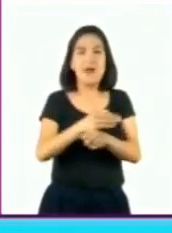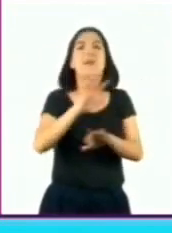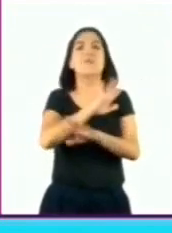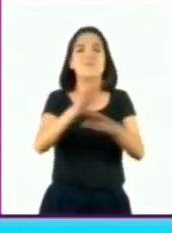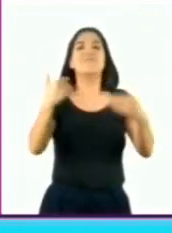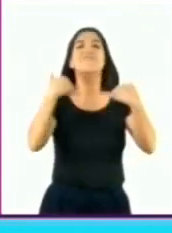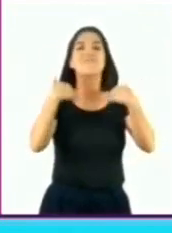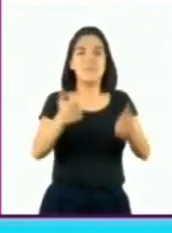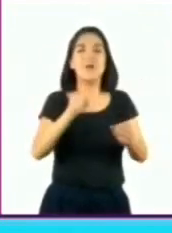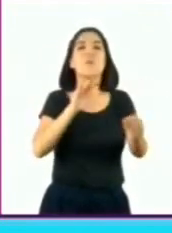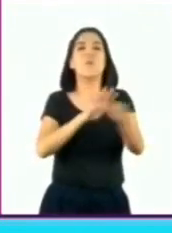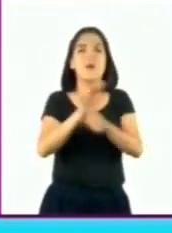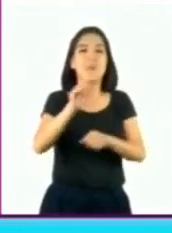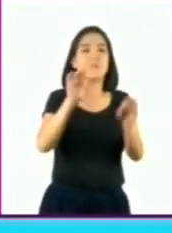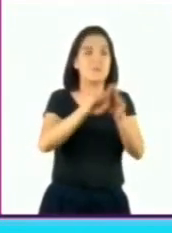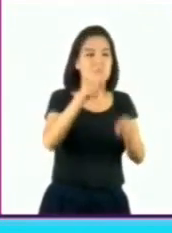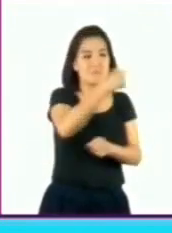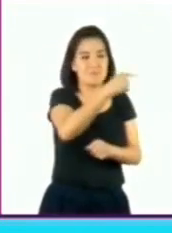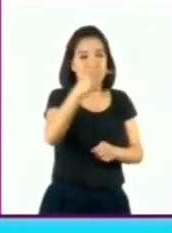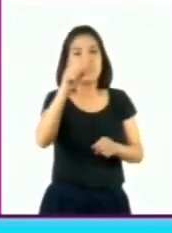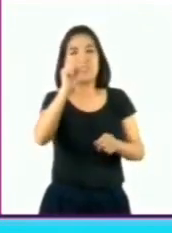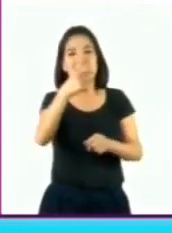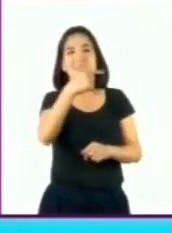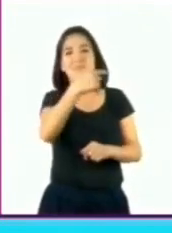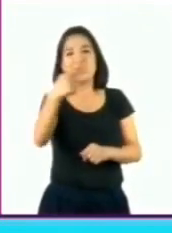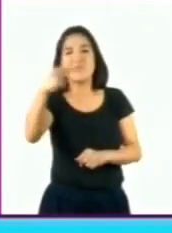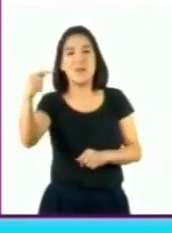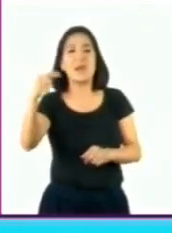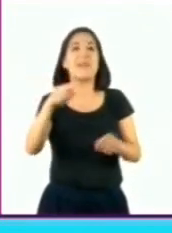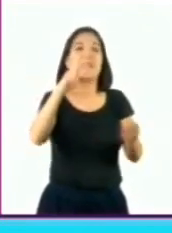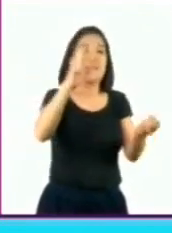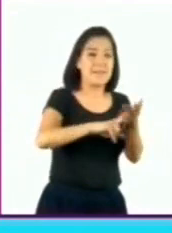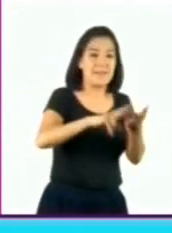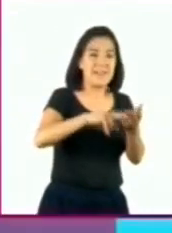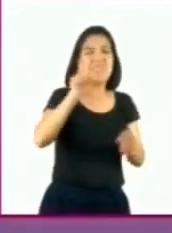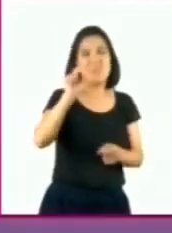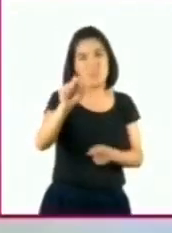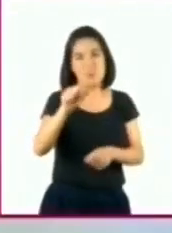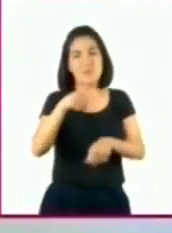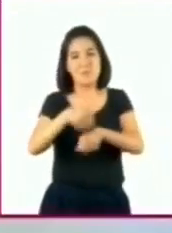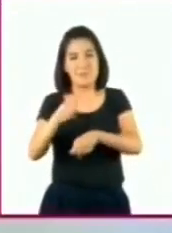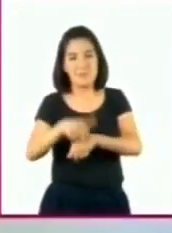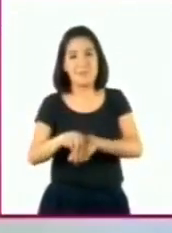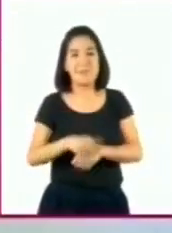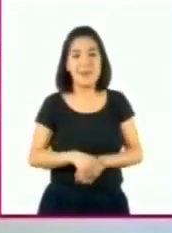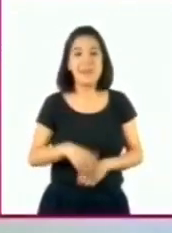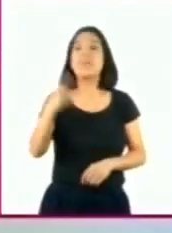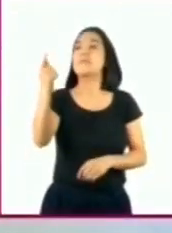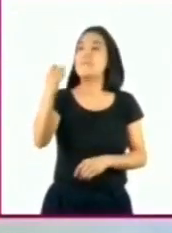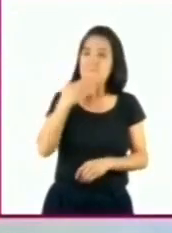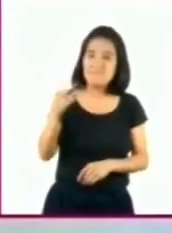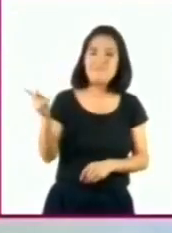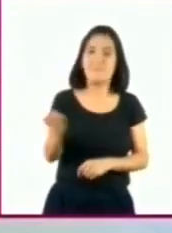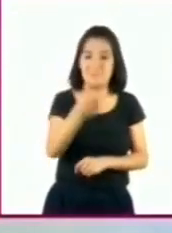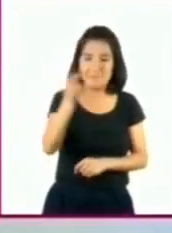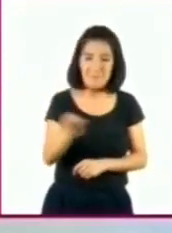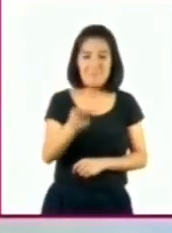afirmar que cualquier fracción es equivalente a una fracción decimal? ¡Qué buena pregunta!